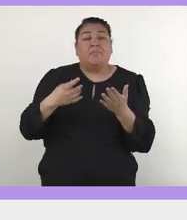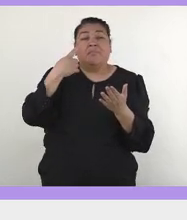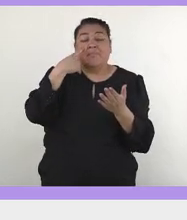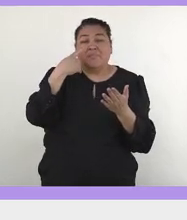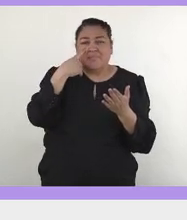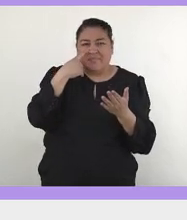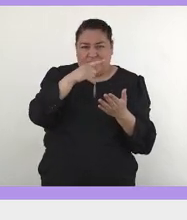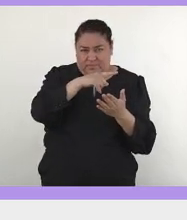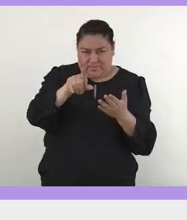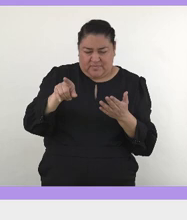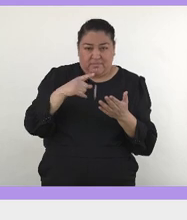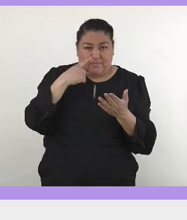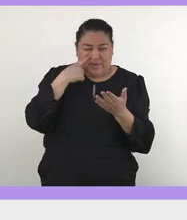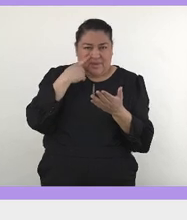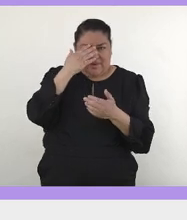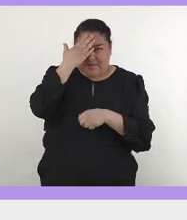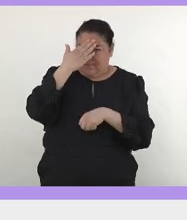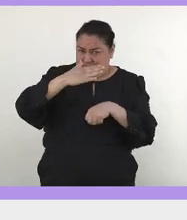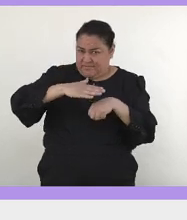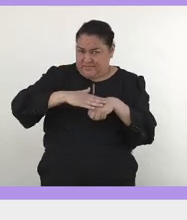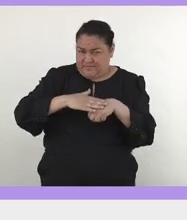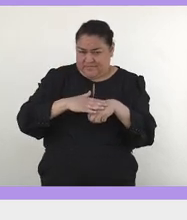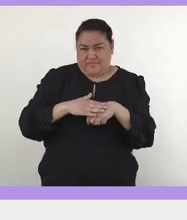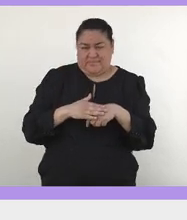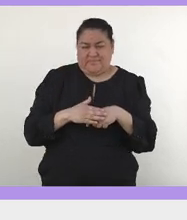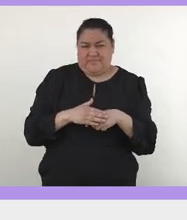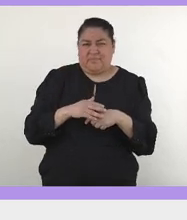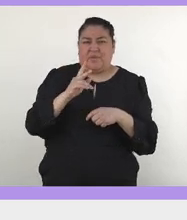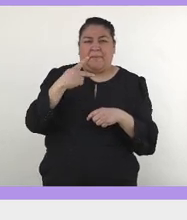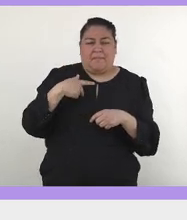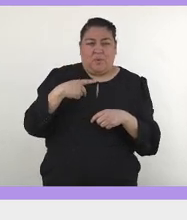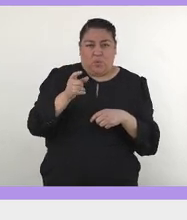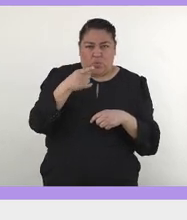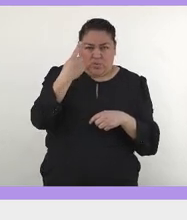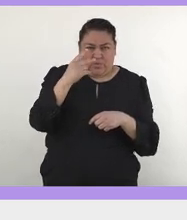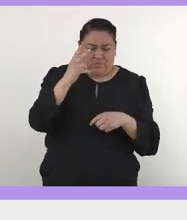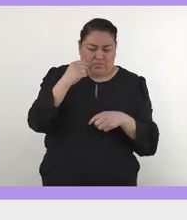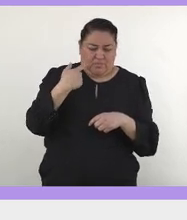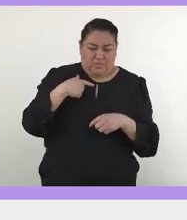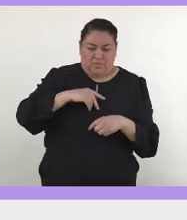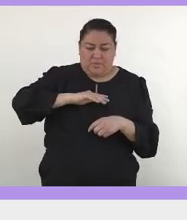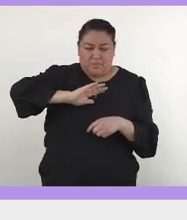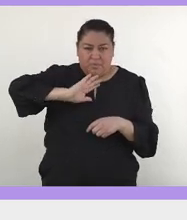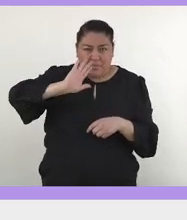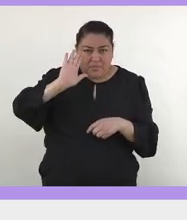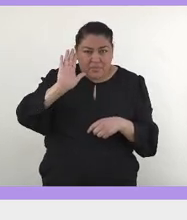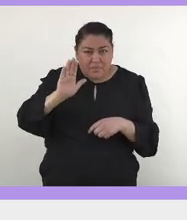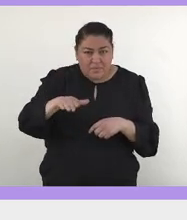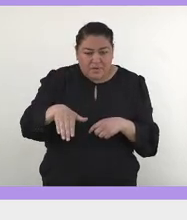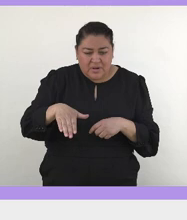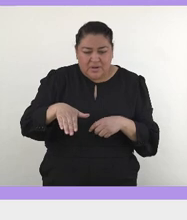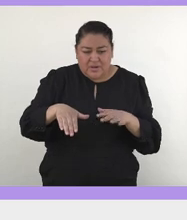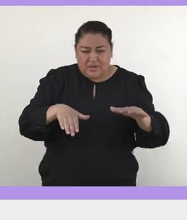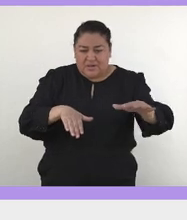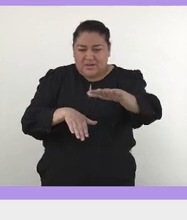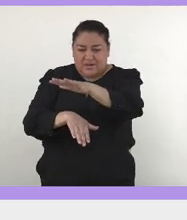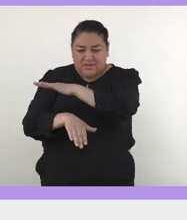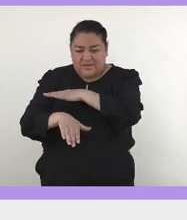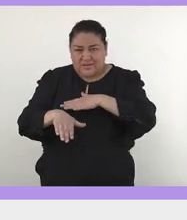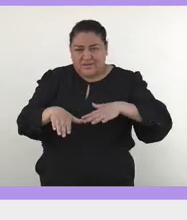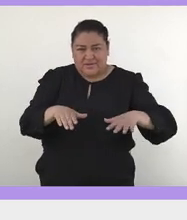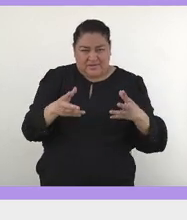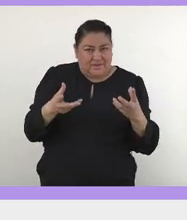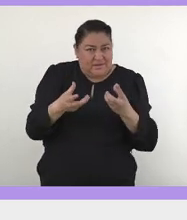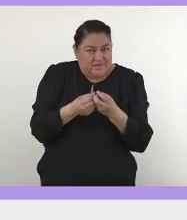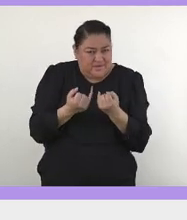vayan un poco con este mensaje, eres una sola persona, pero cuando te mueves, una comunidad entera camina contigo. Y les voy a